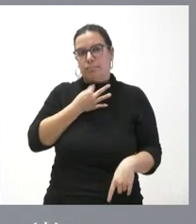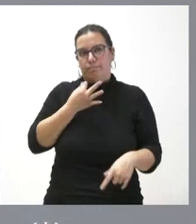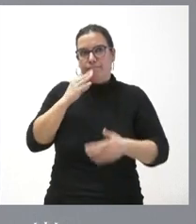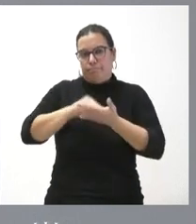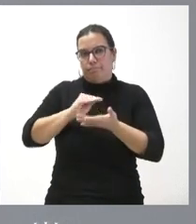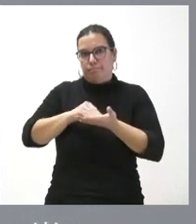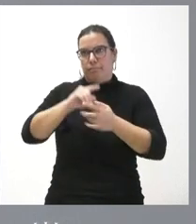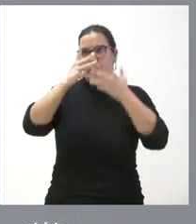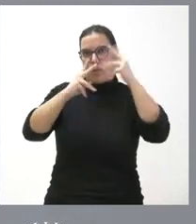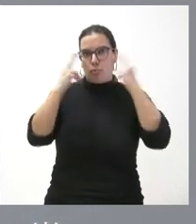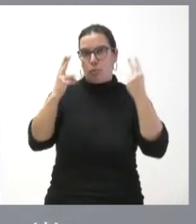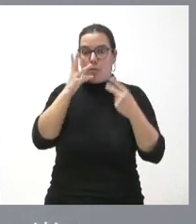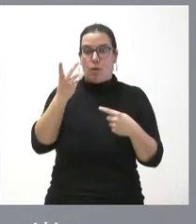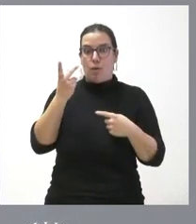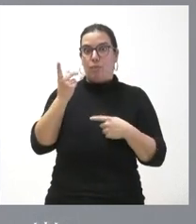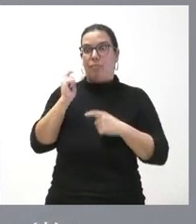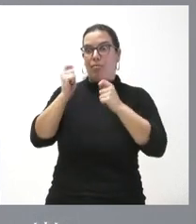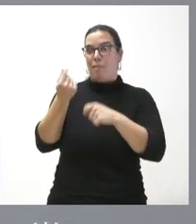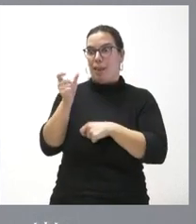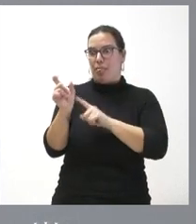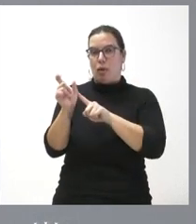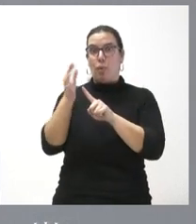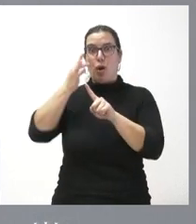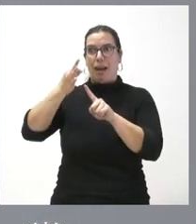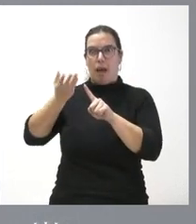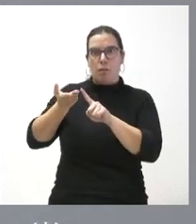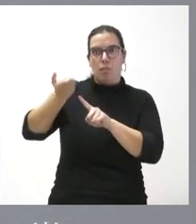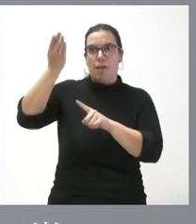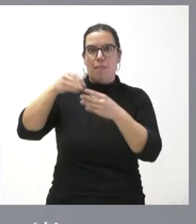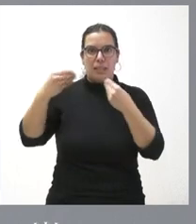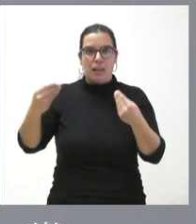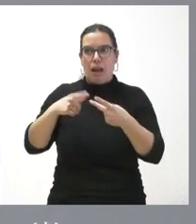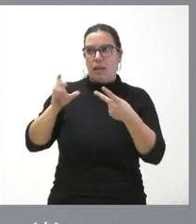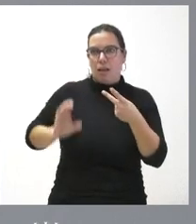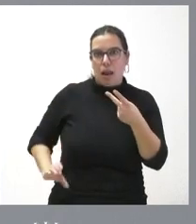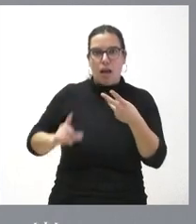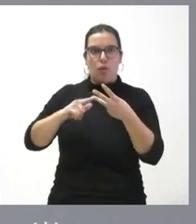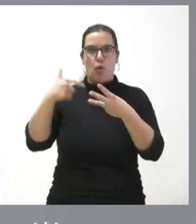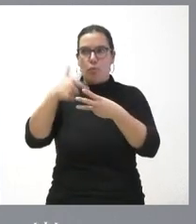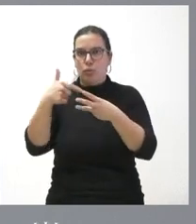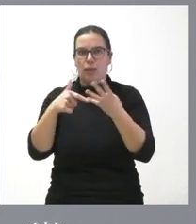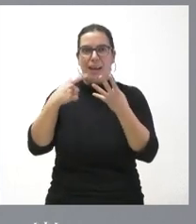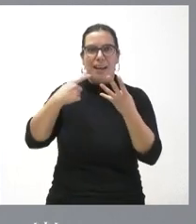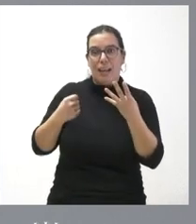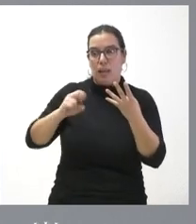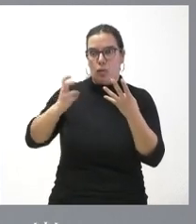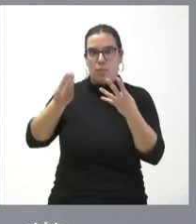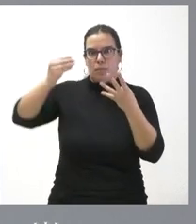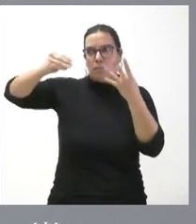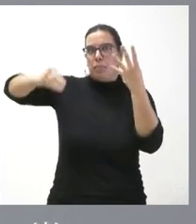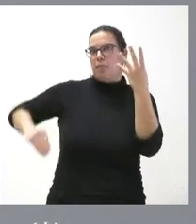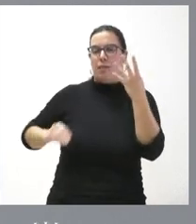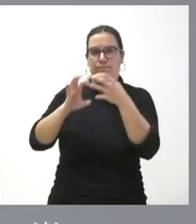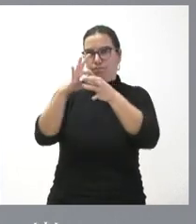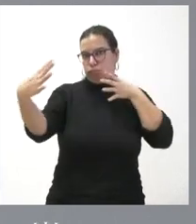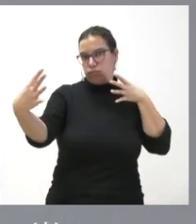que tienen una obra por un precio y que el coste real materiales salarios combustibles energía pues no se corresponde para nada con